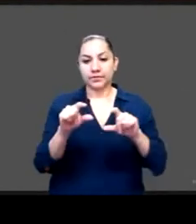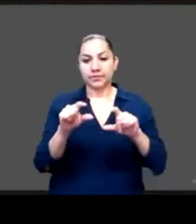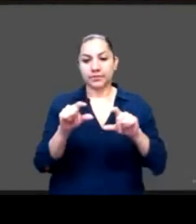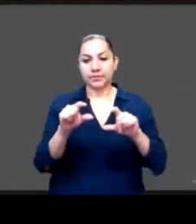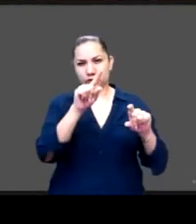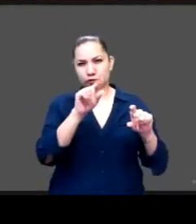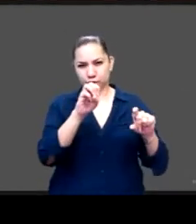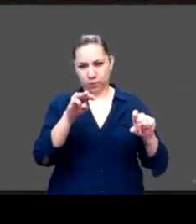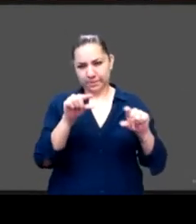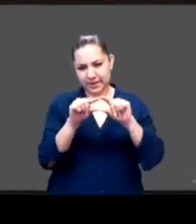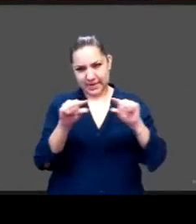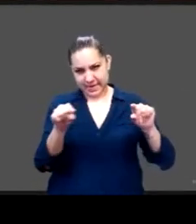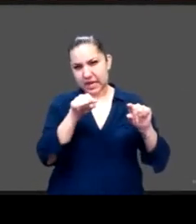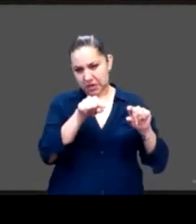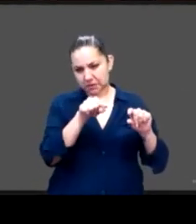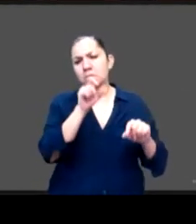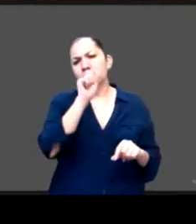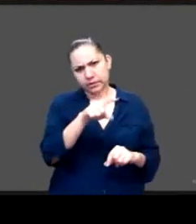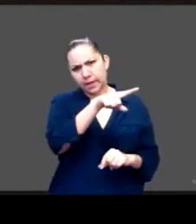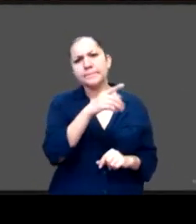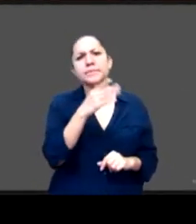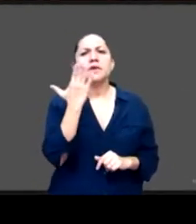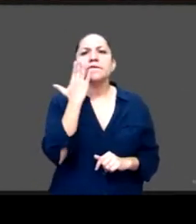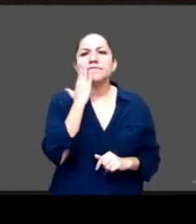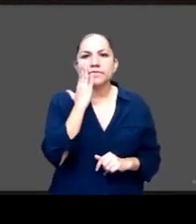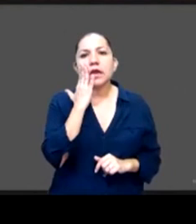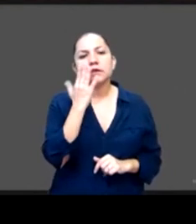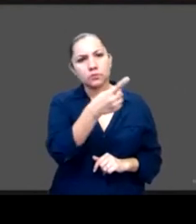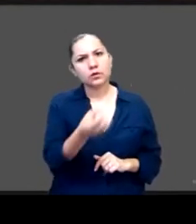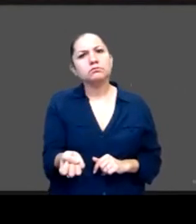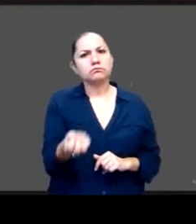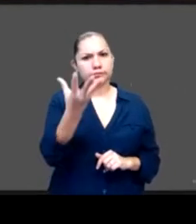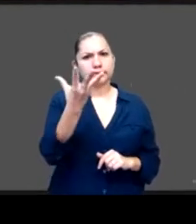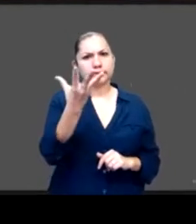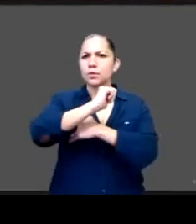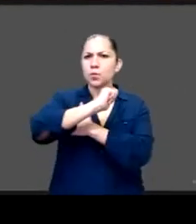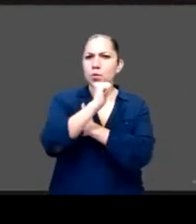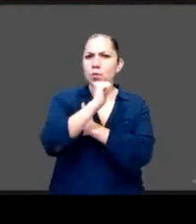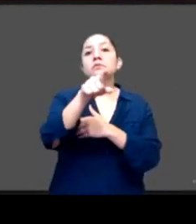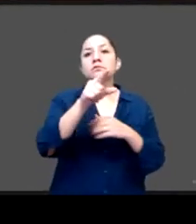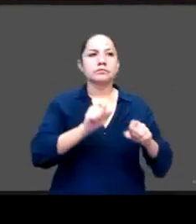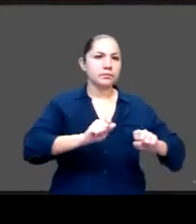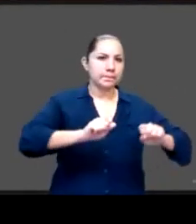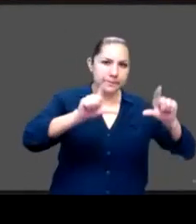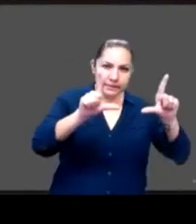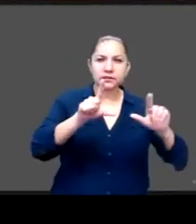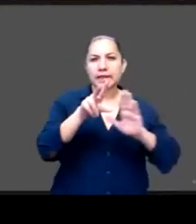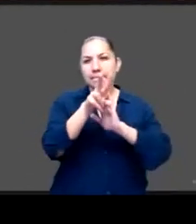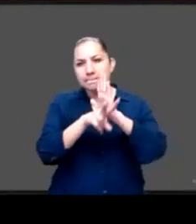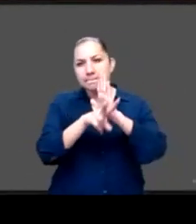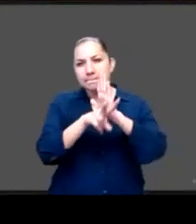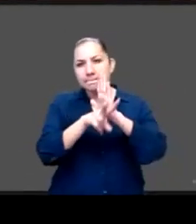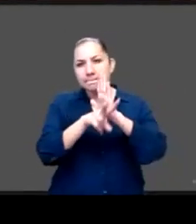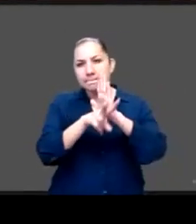seguramente en Facebook se colocará también donde pueden conseguir los materiales o cómo va a estar resguardado este conversatorio